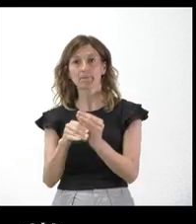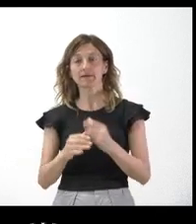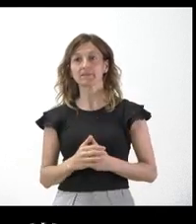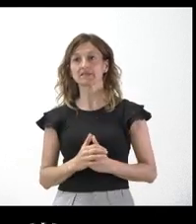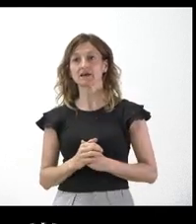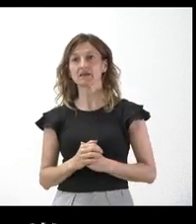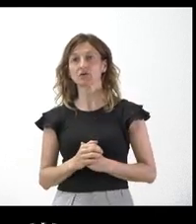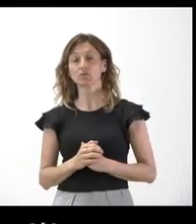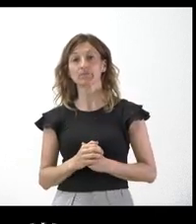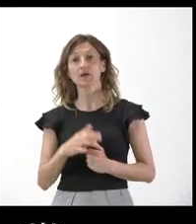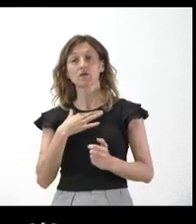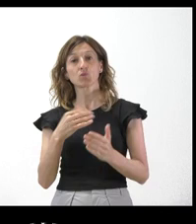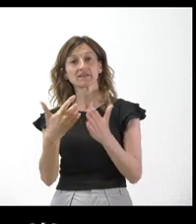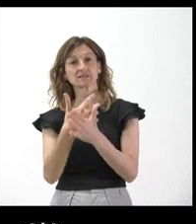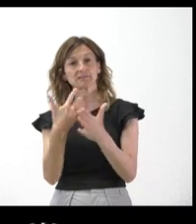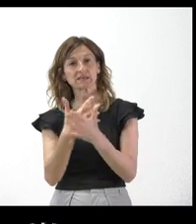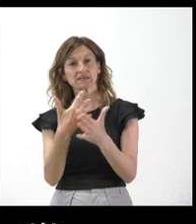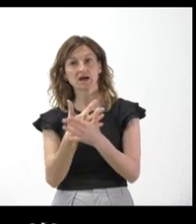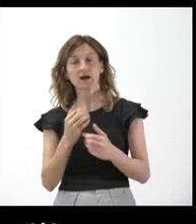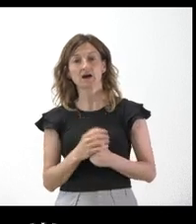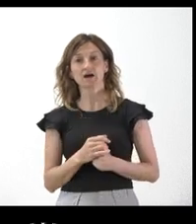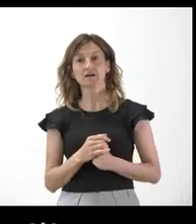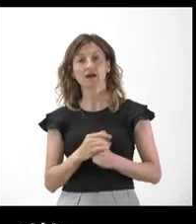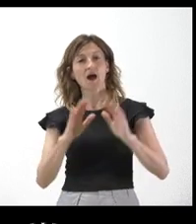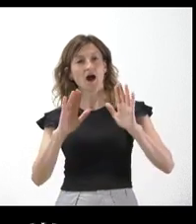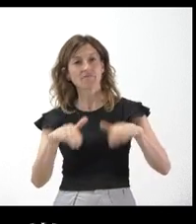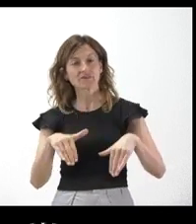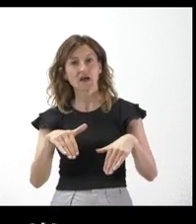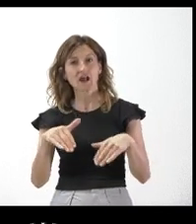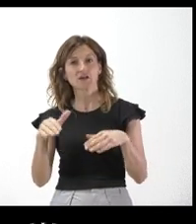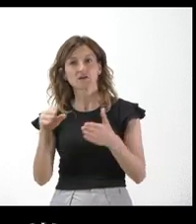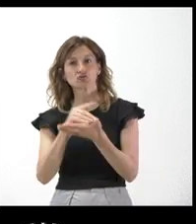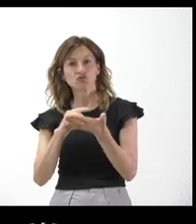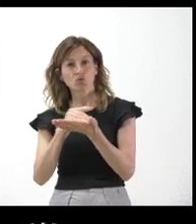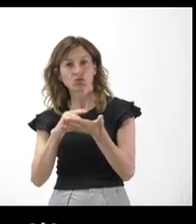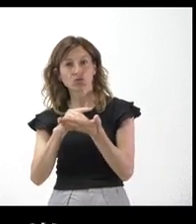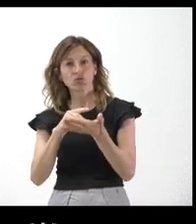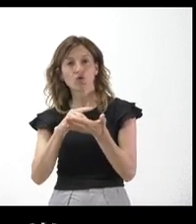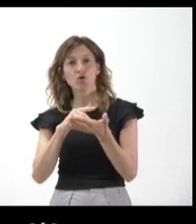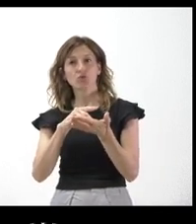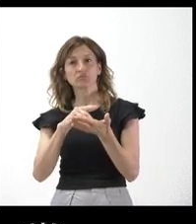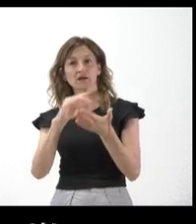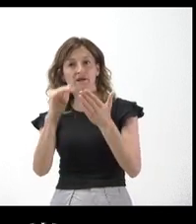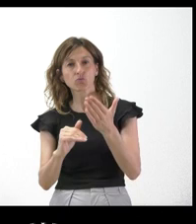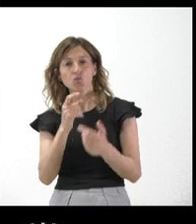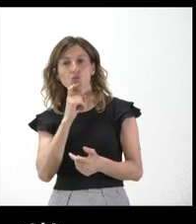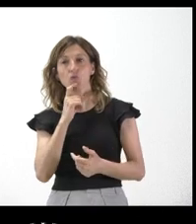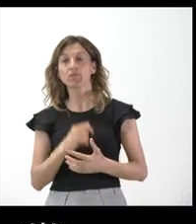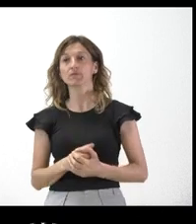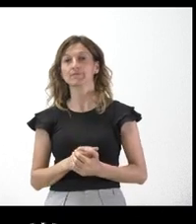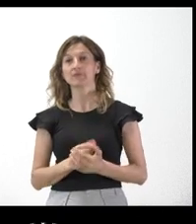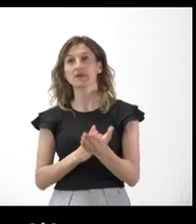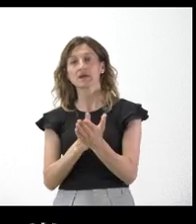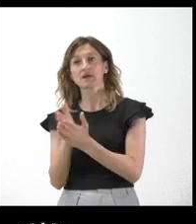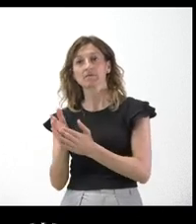No sé si nos puede avanzar cómo se va a solventar cómo va a solventar la junta de esta reducción. Y luego, por otra